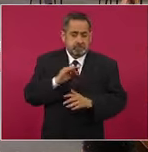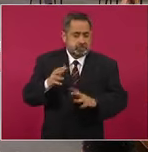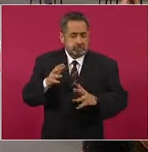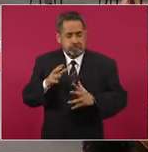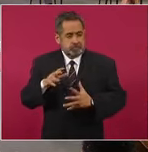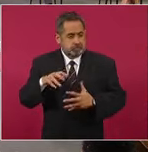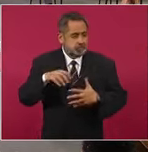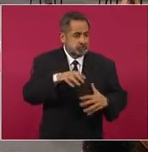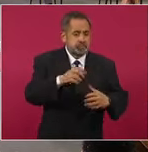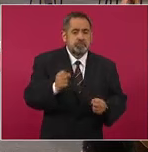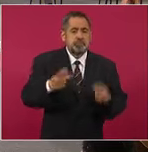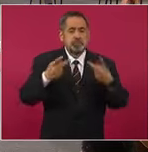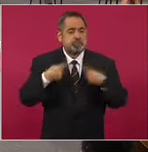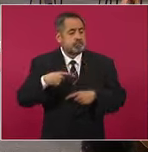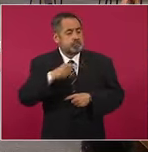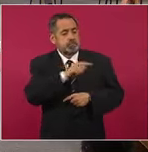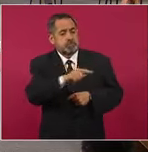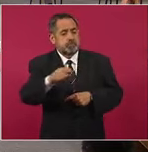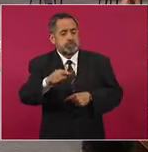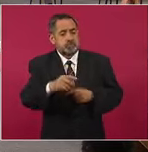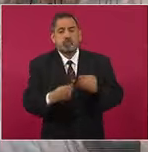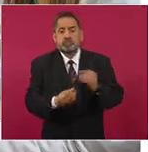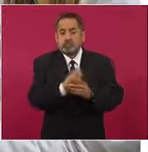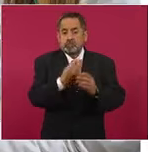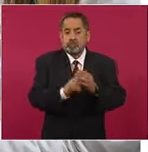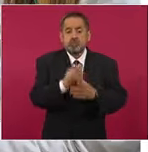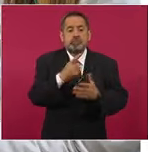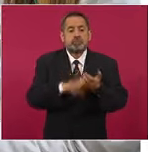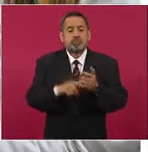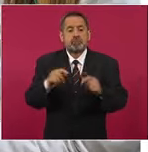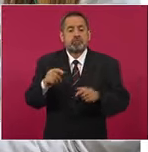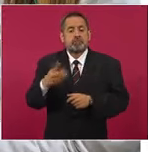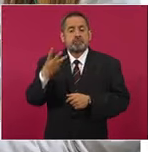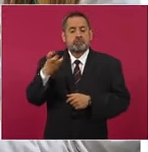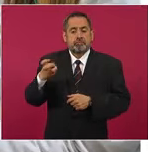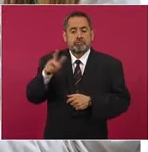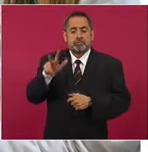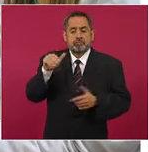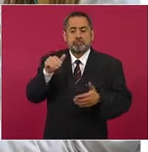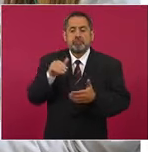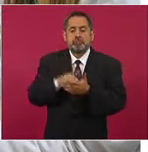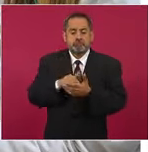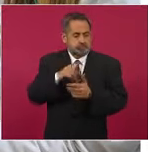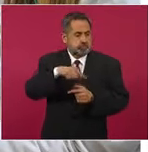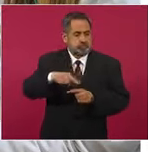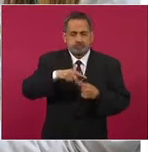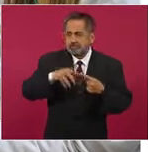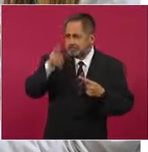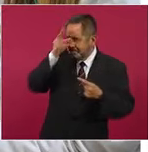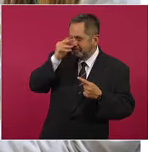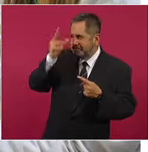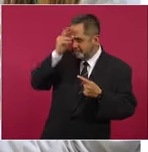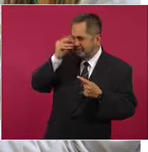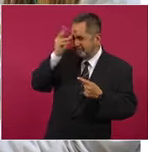estaremos beneficiando a nuevos 318 mil aprendices a lo largo y ancho del